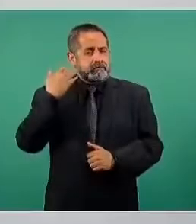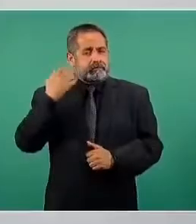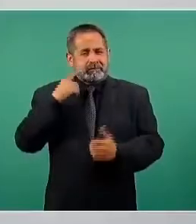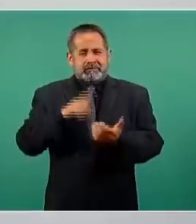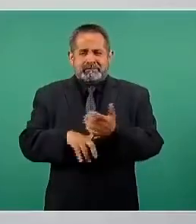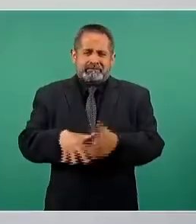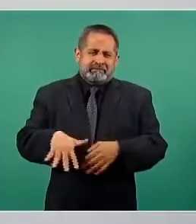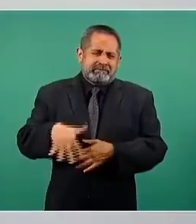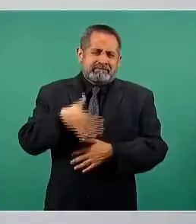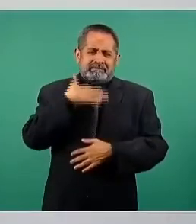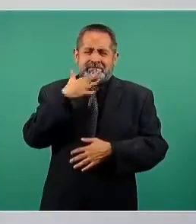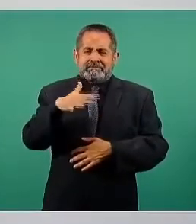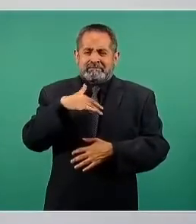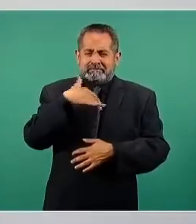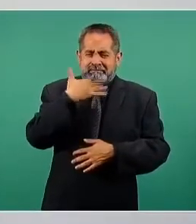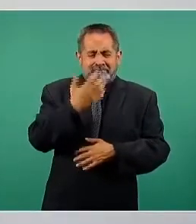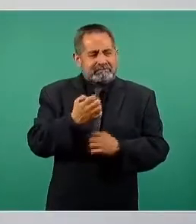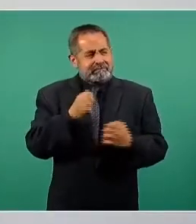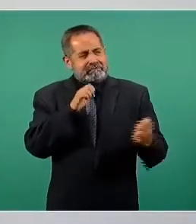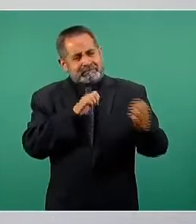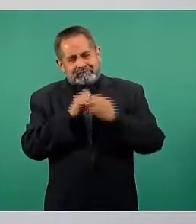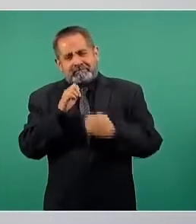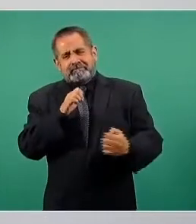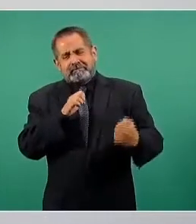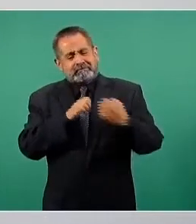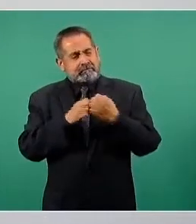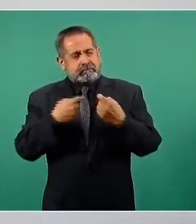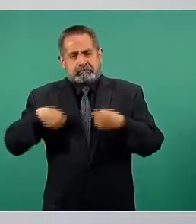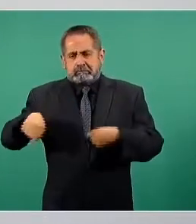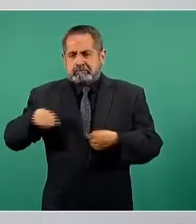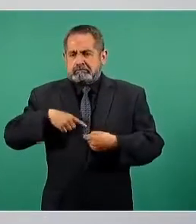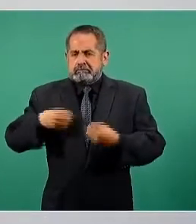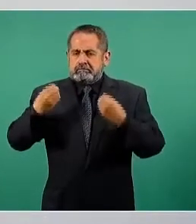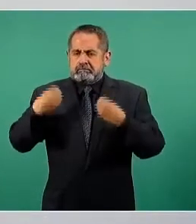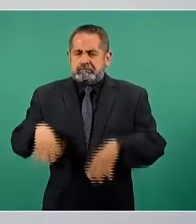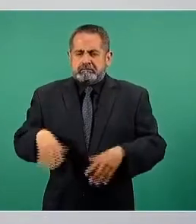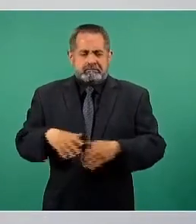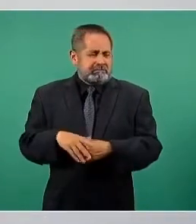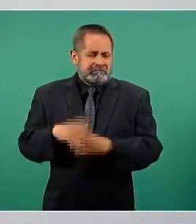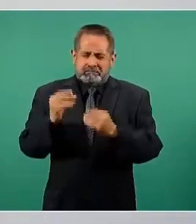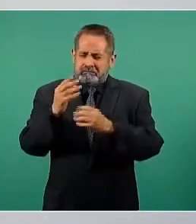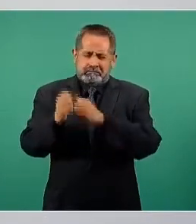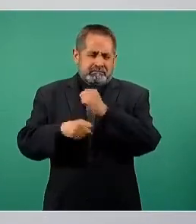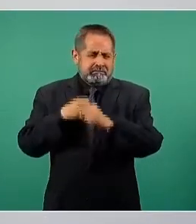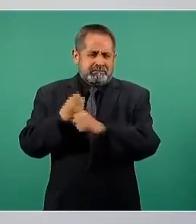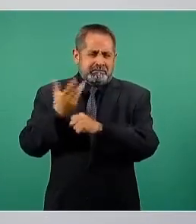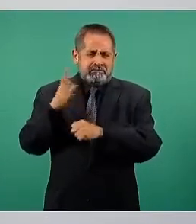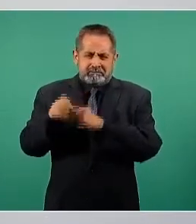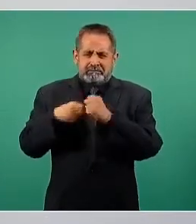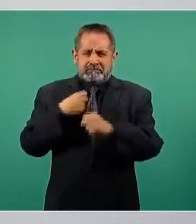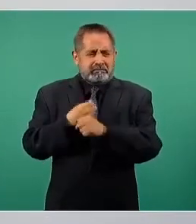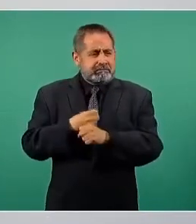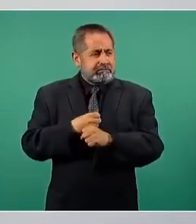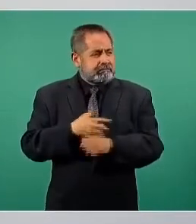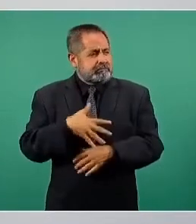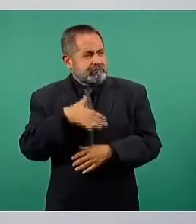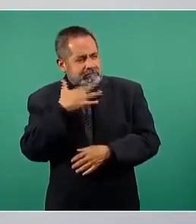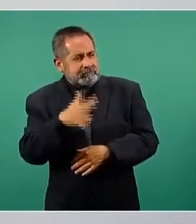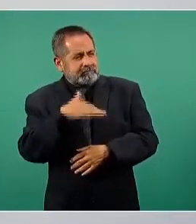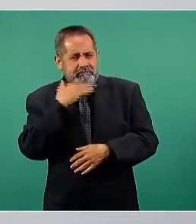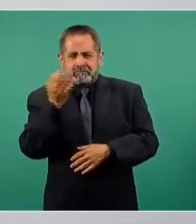por décadas. Padecimos de fraude